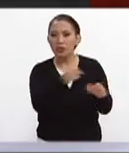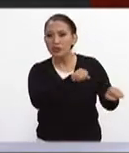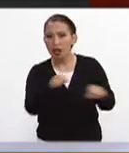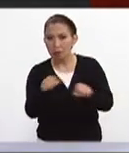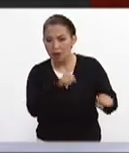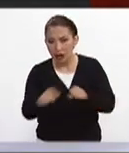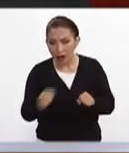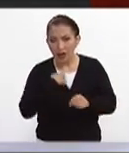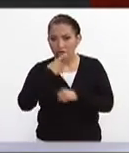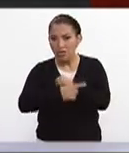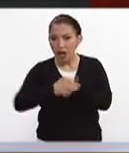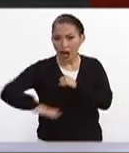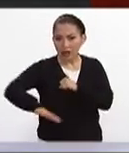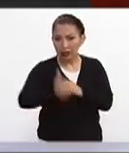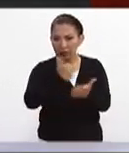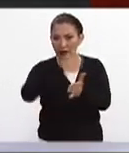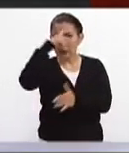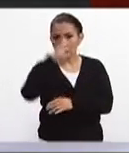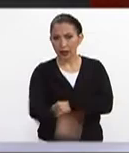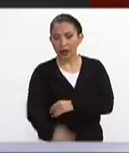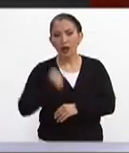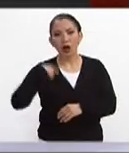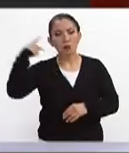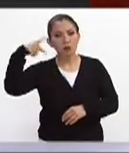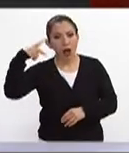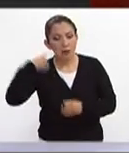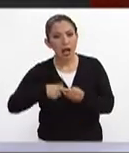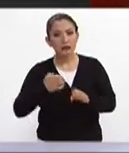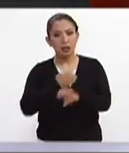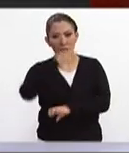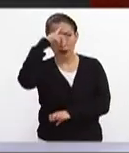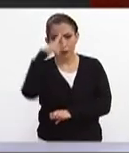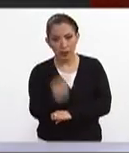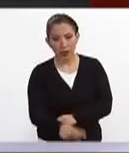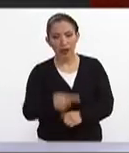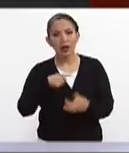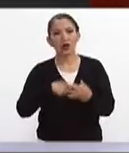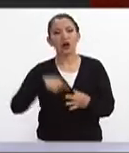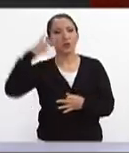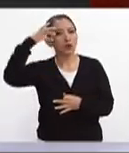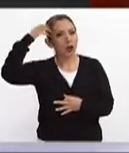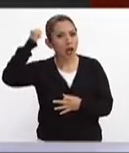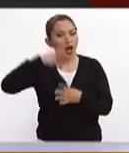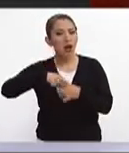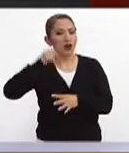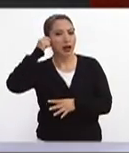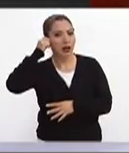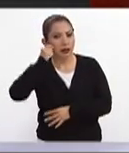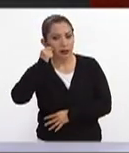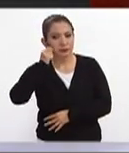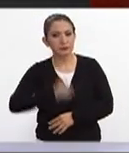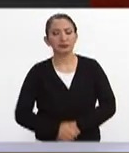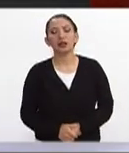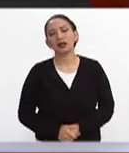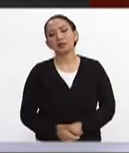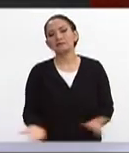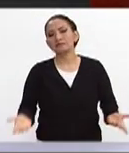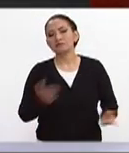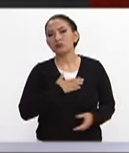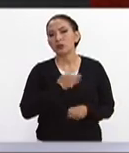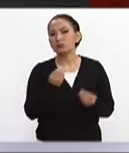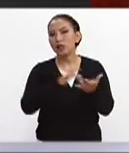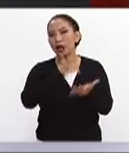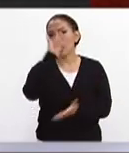terremoto que ha afectado a la Ciudad de México, a Puebla, al Estado de México, a Morelos, a Guerrero. Y bueno, pues